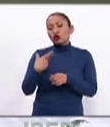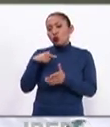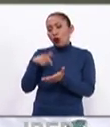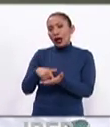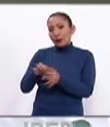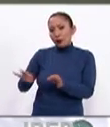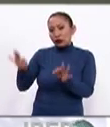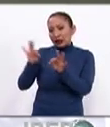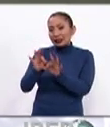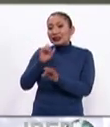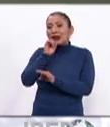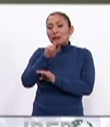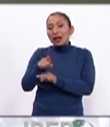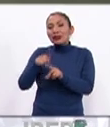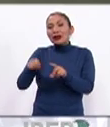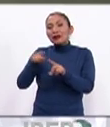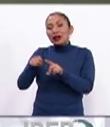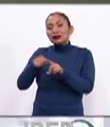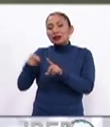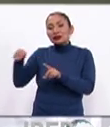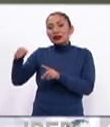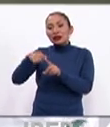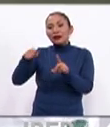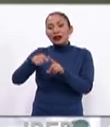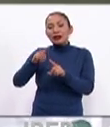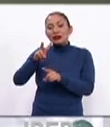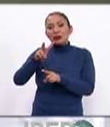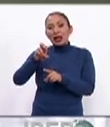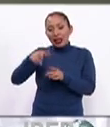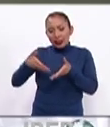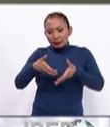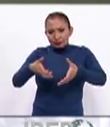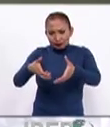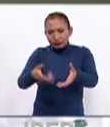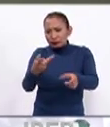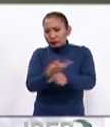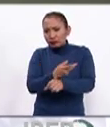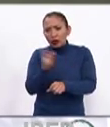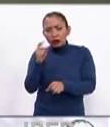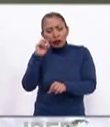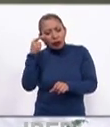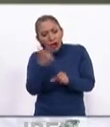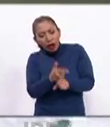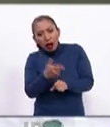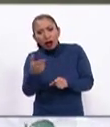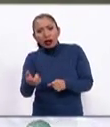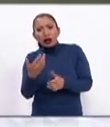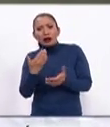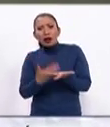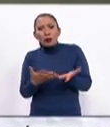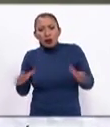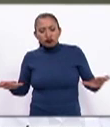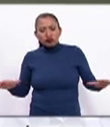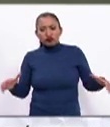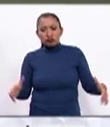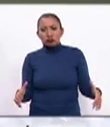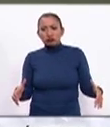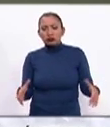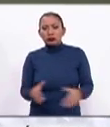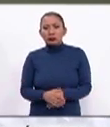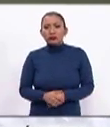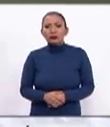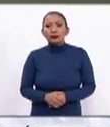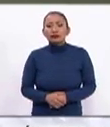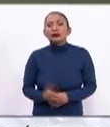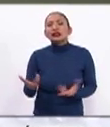importantes y también varios acuerdos de las diferentes veredas. Entonces, ¿qué pasa cuando nos damos cuenta de que el retorno está encerrando, encerrando, encerrando?